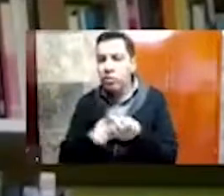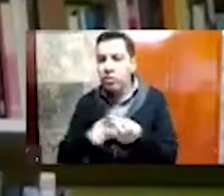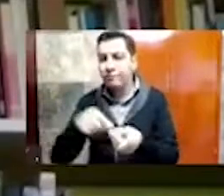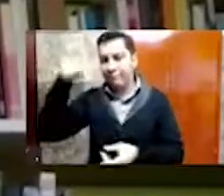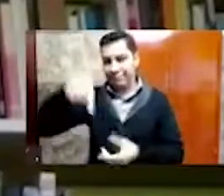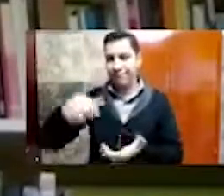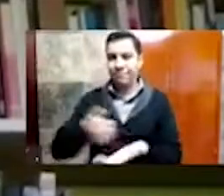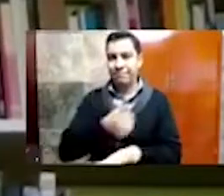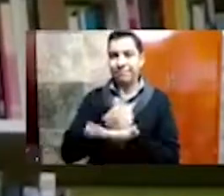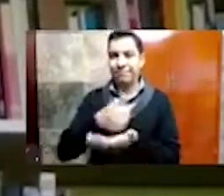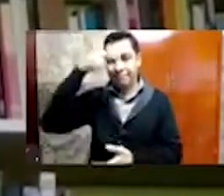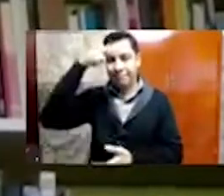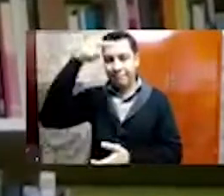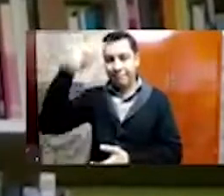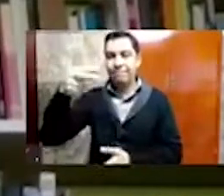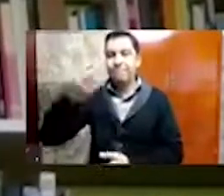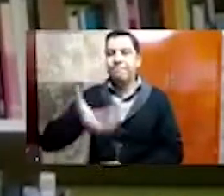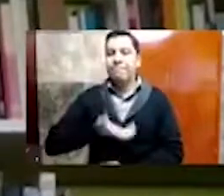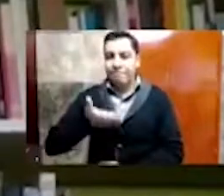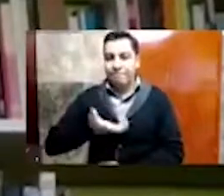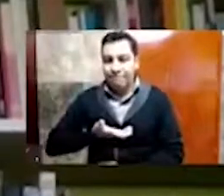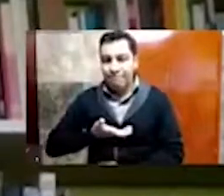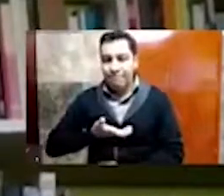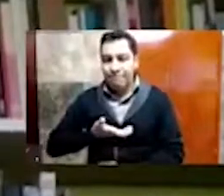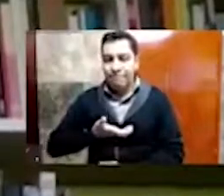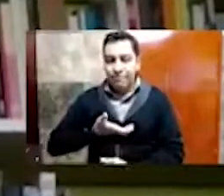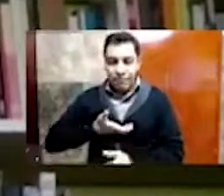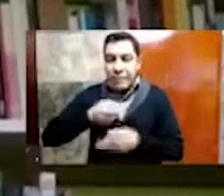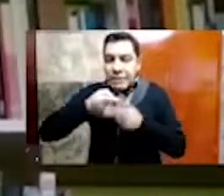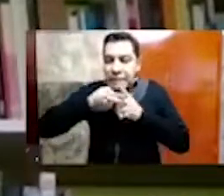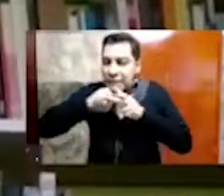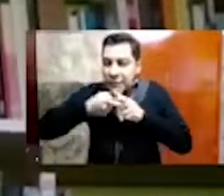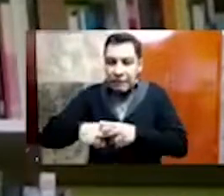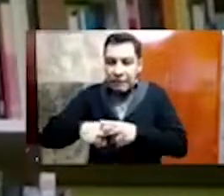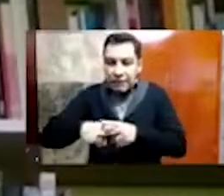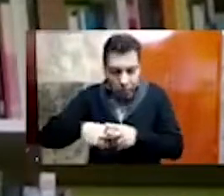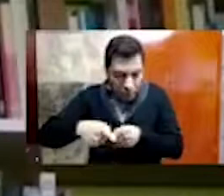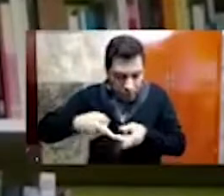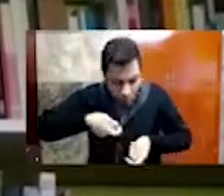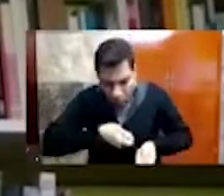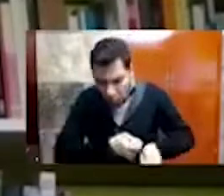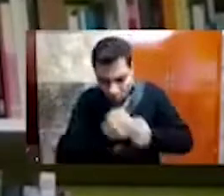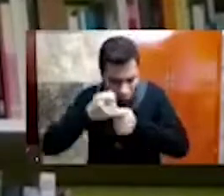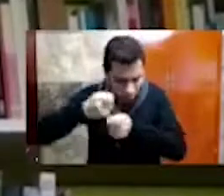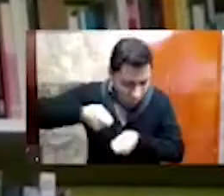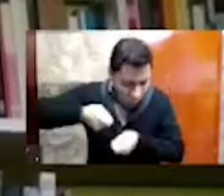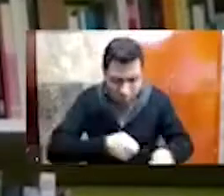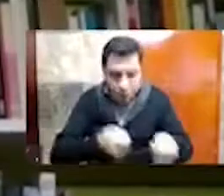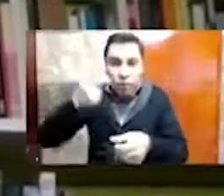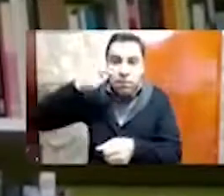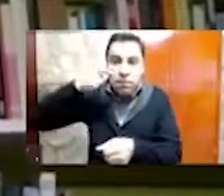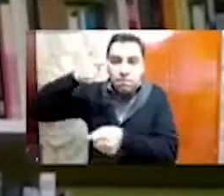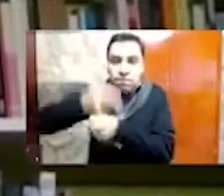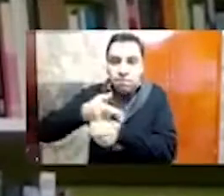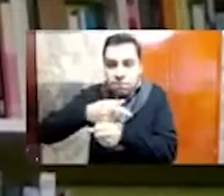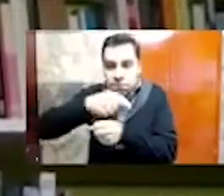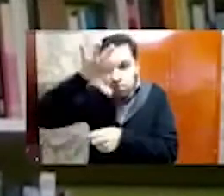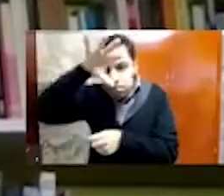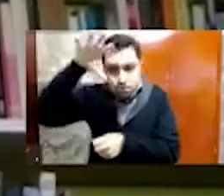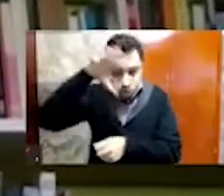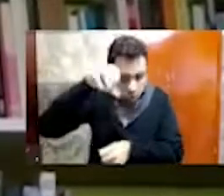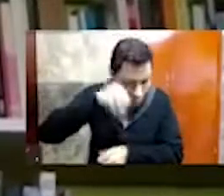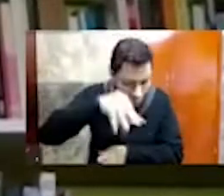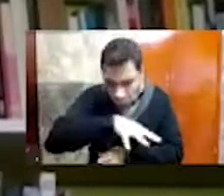México. Podríamos decir que los inicios de la arqueología están marcados por estos dos hallazgos, precisamente,